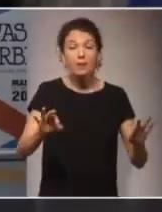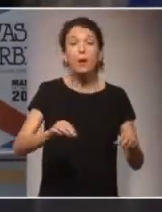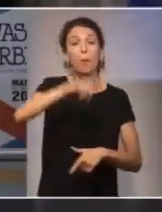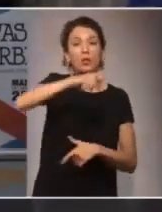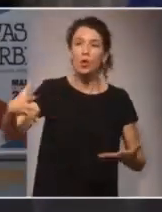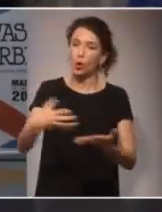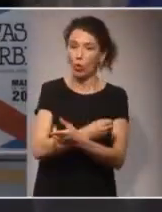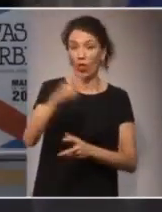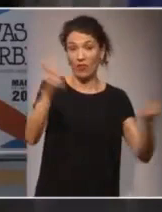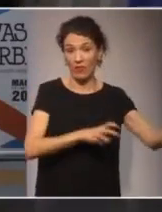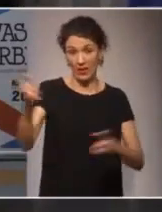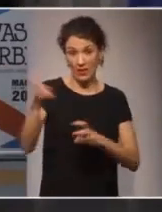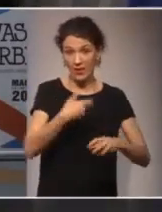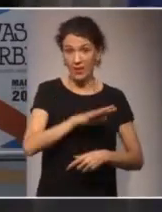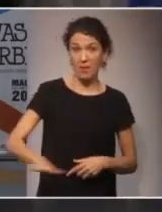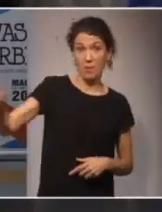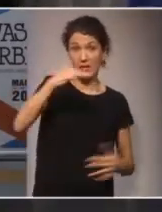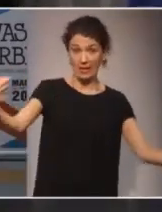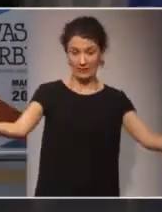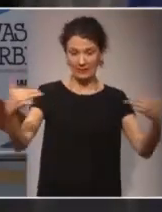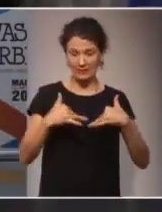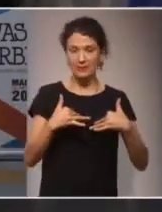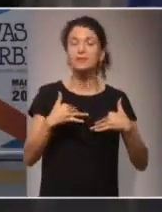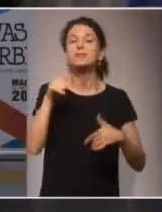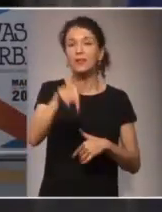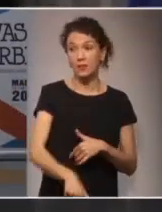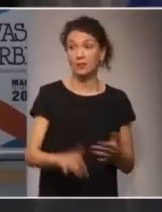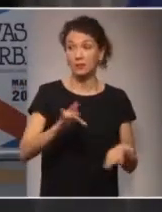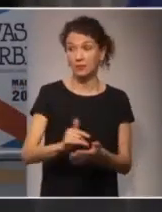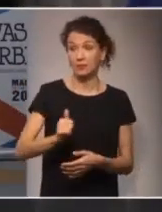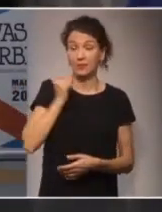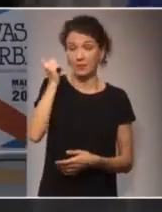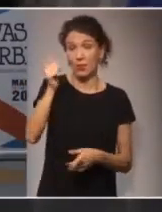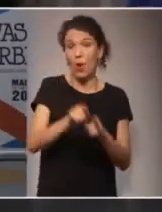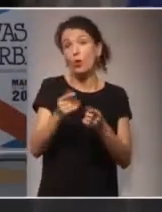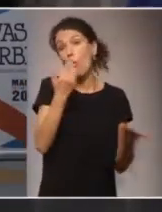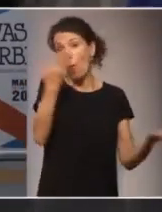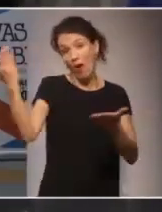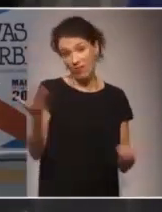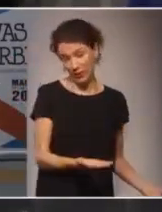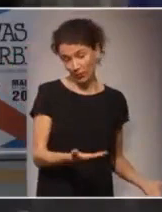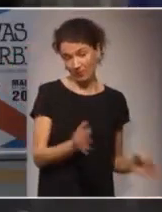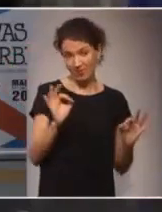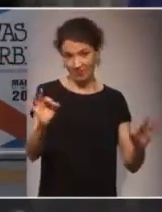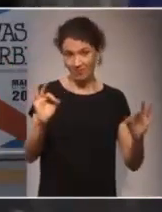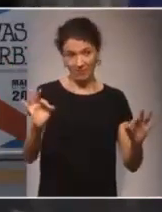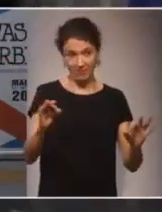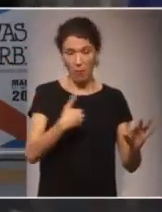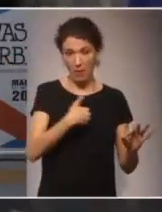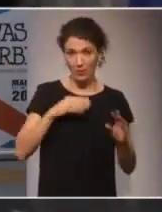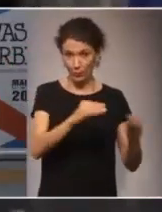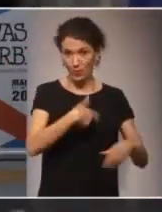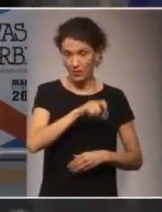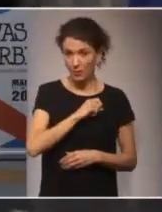vosotros que habéis venido de todas partes de España, que es en esta ocasión el anfitrión. And also, of course,